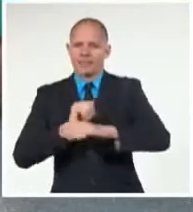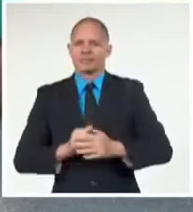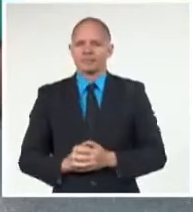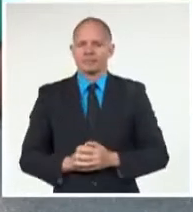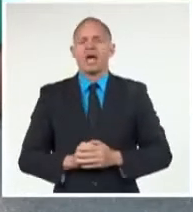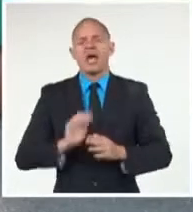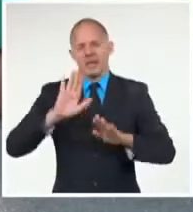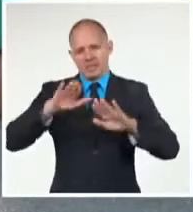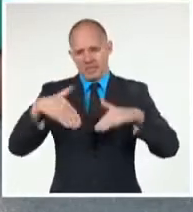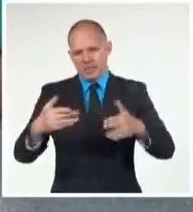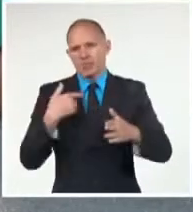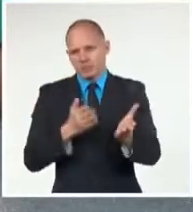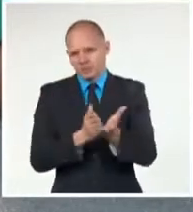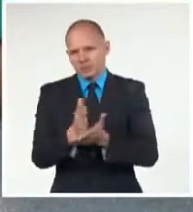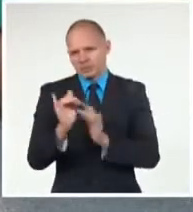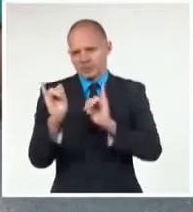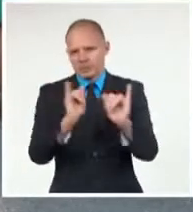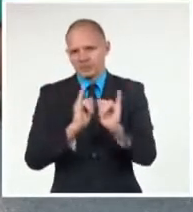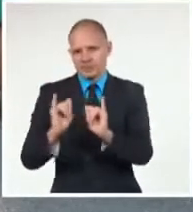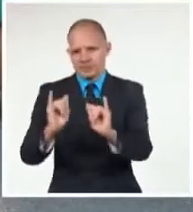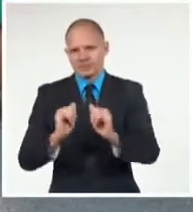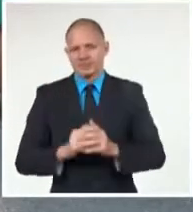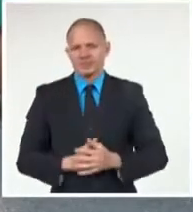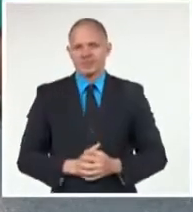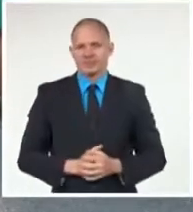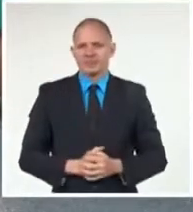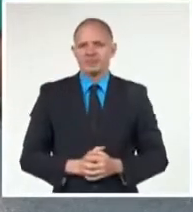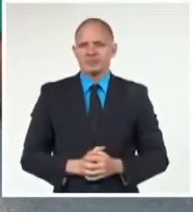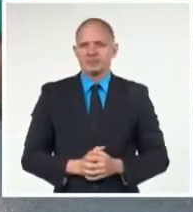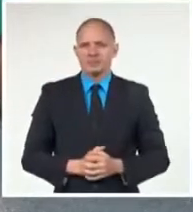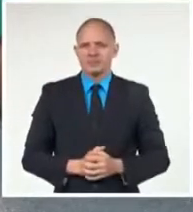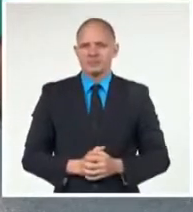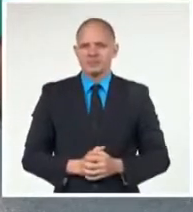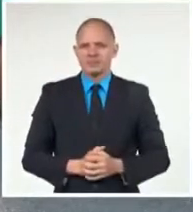volveremos en próximas emisiones. Talía González, Sistema Informativo de la Televisión Cuba.